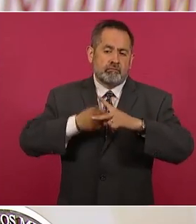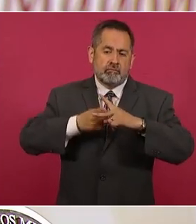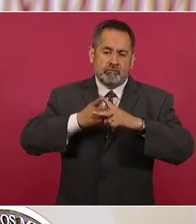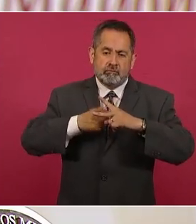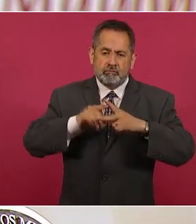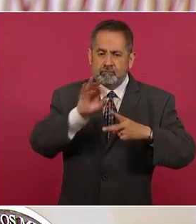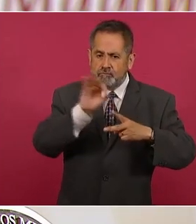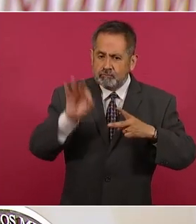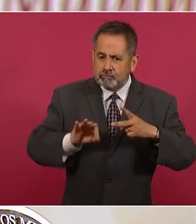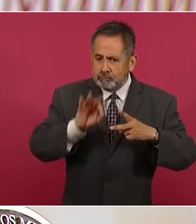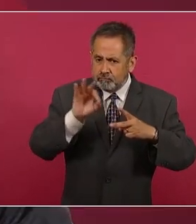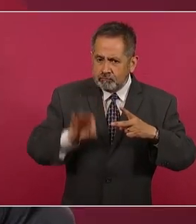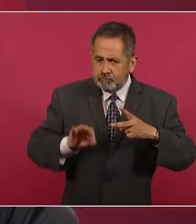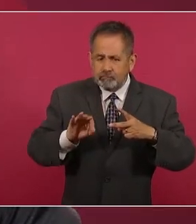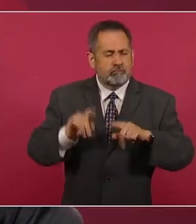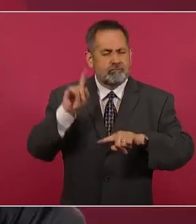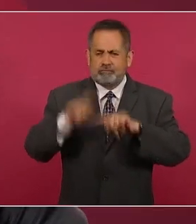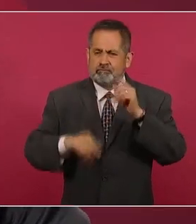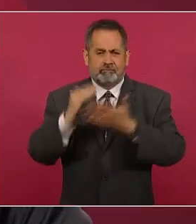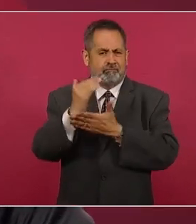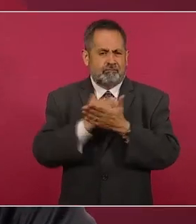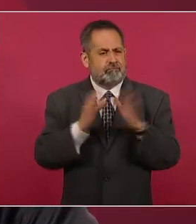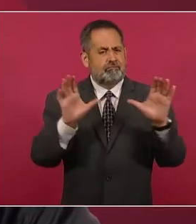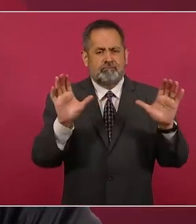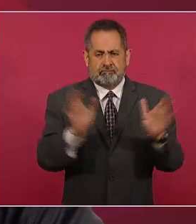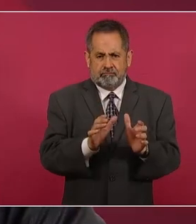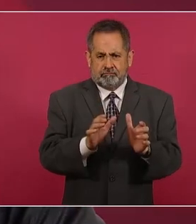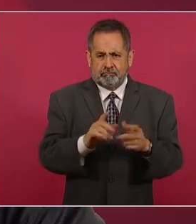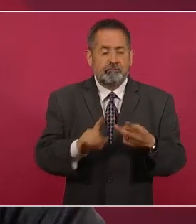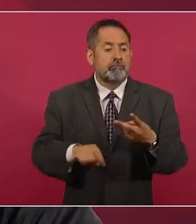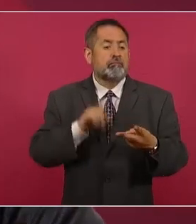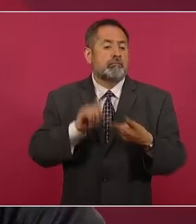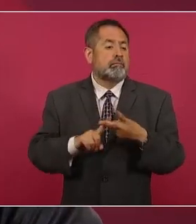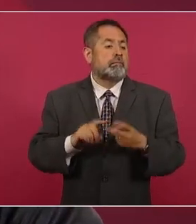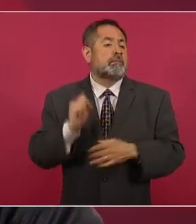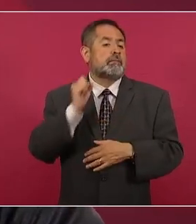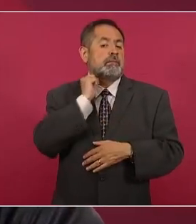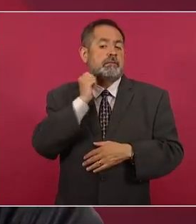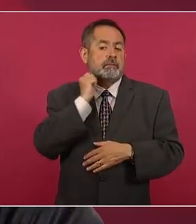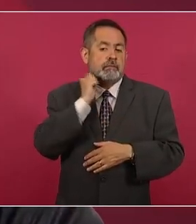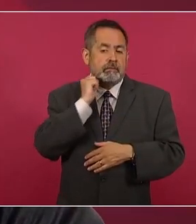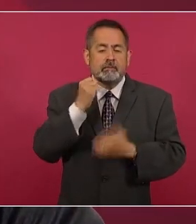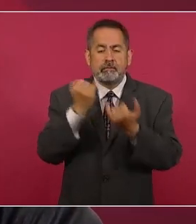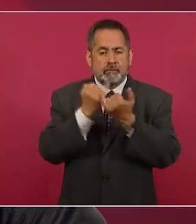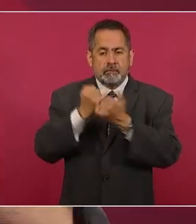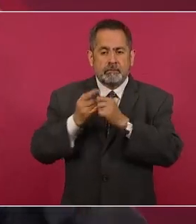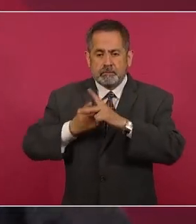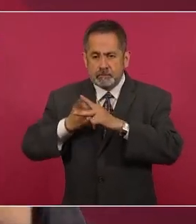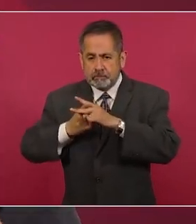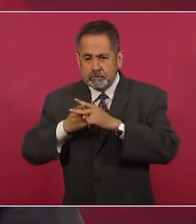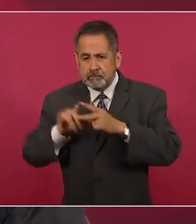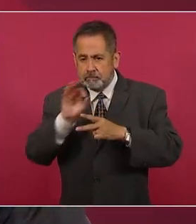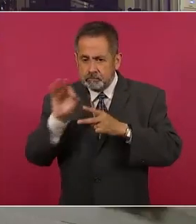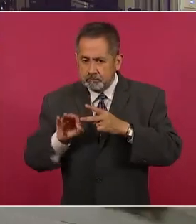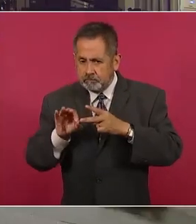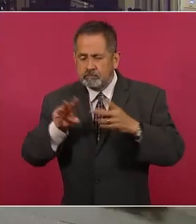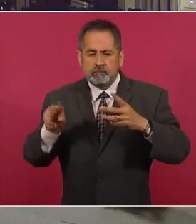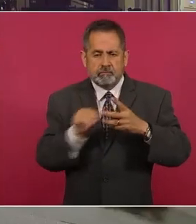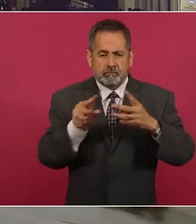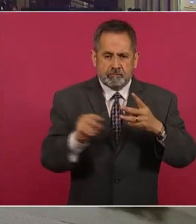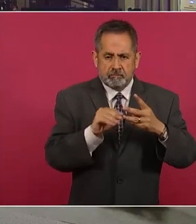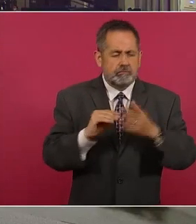plurinominales, que desaparezcan los senadores de lista o plurinominales, que los